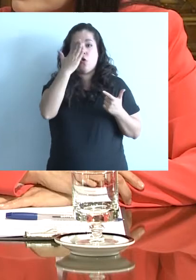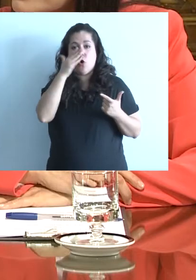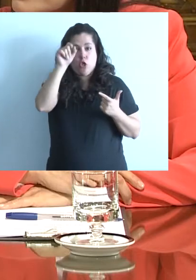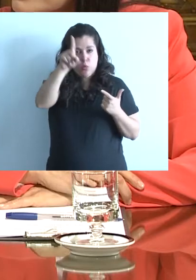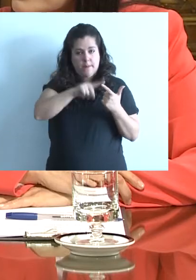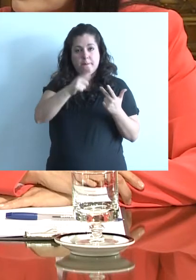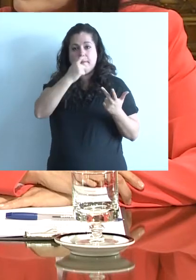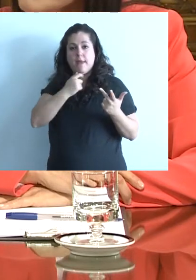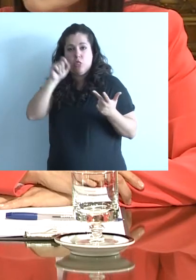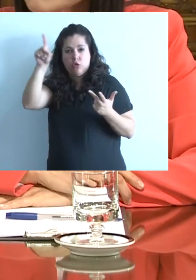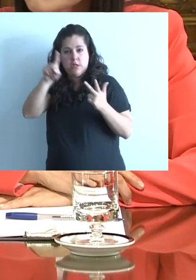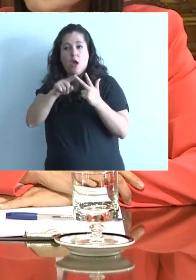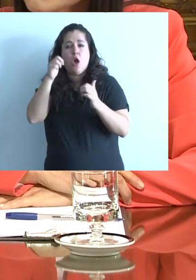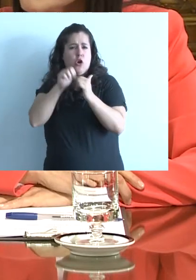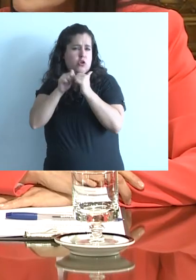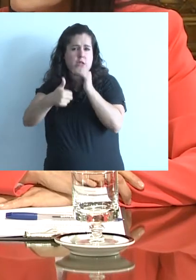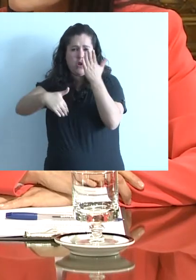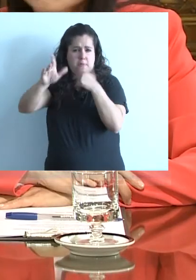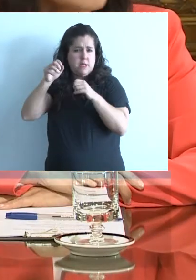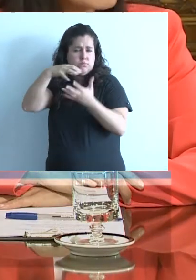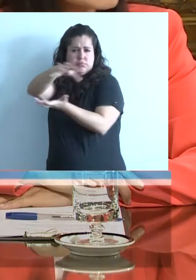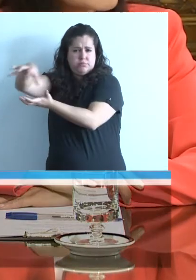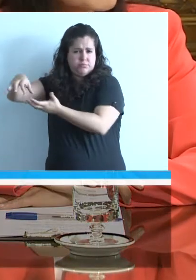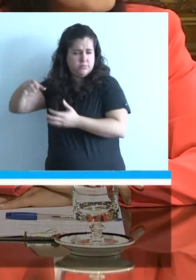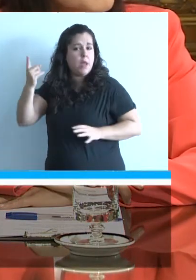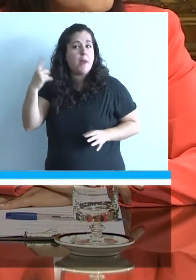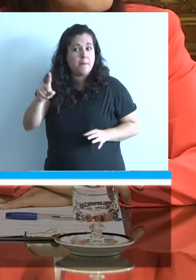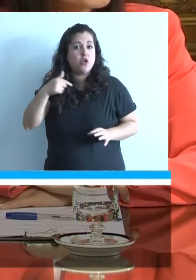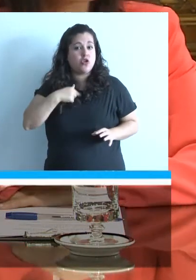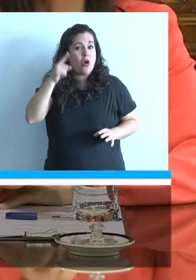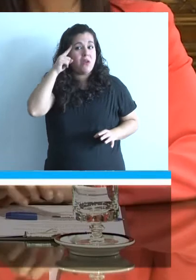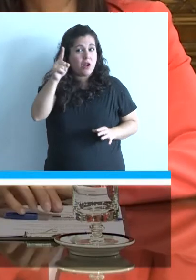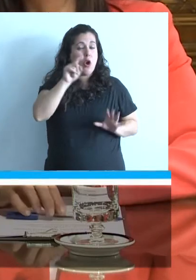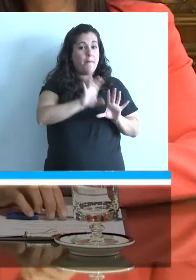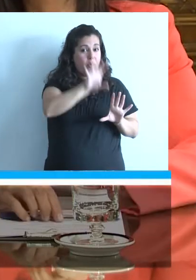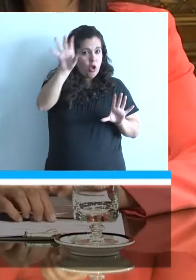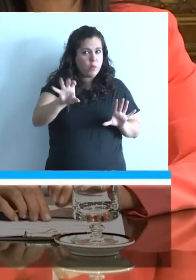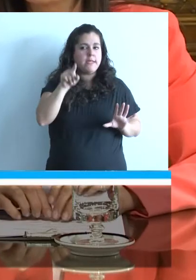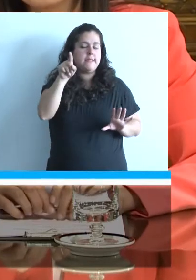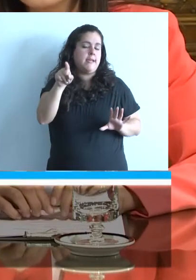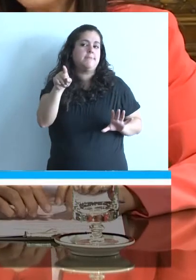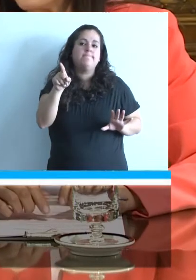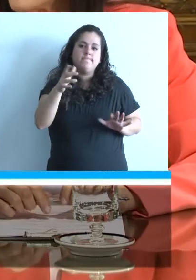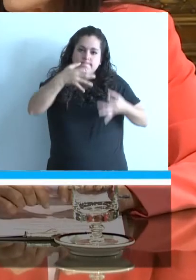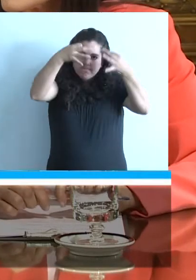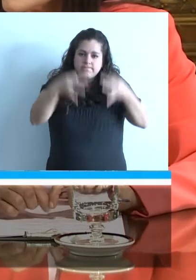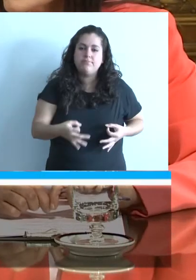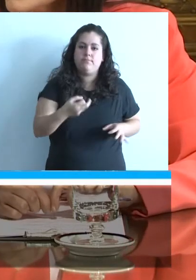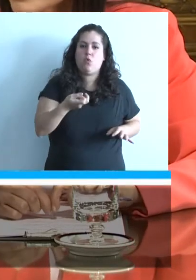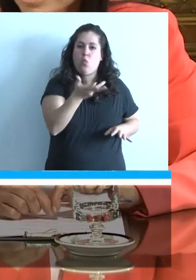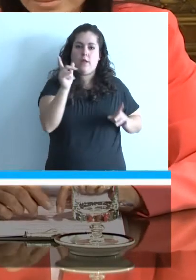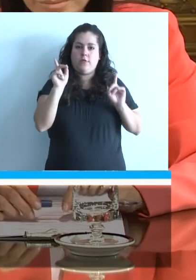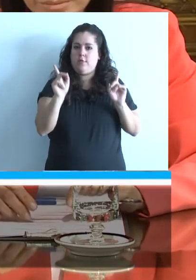Córdoba, Mendoza, no sé si yo estoy, Rosario, me parece que hay islas. Lo que yo creo que de estas provincias no tengo